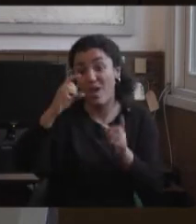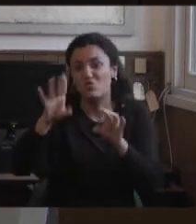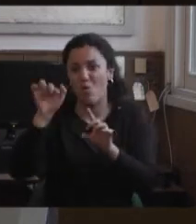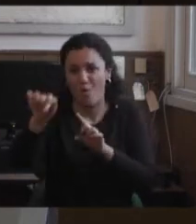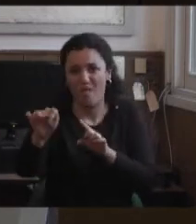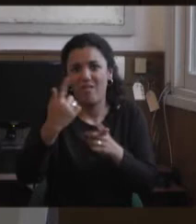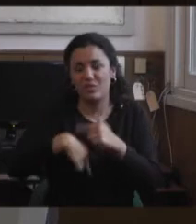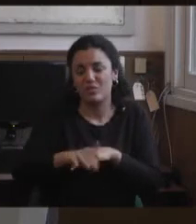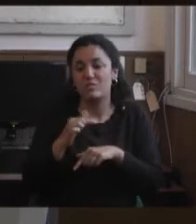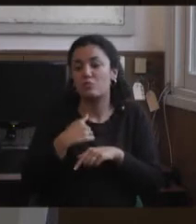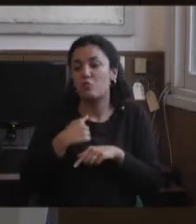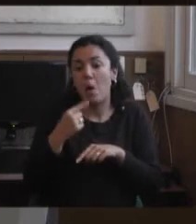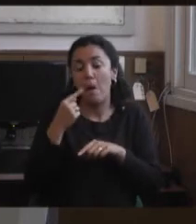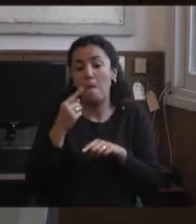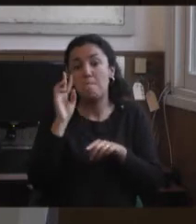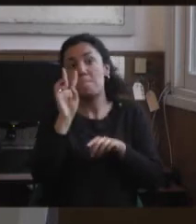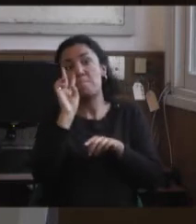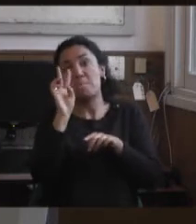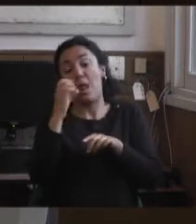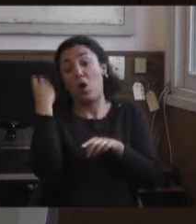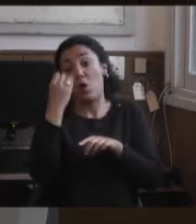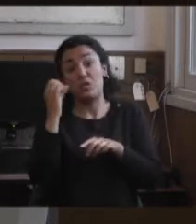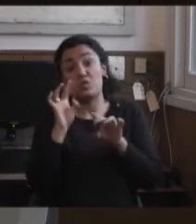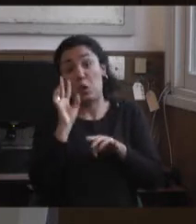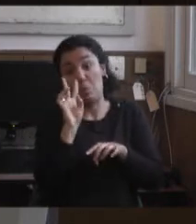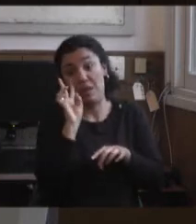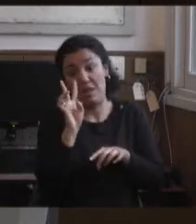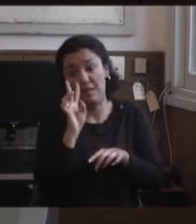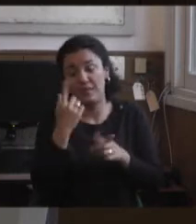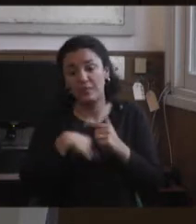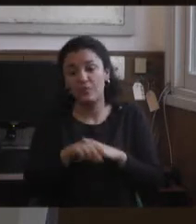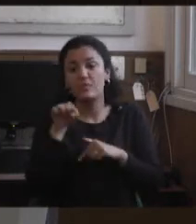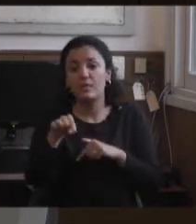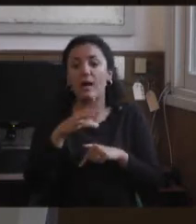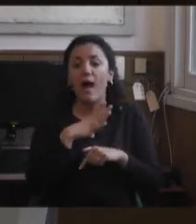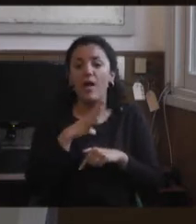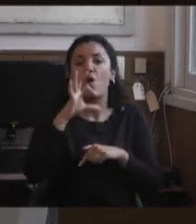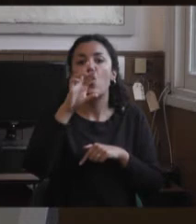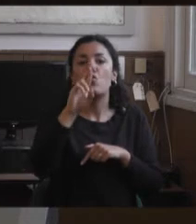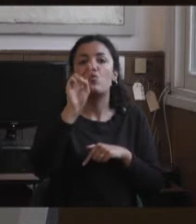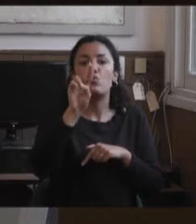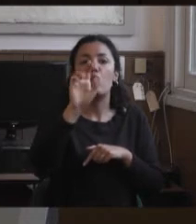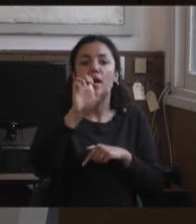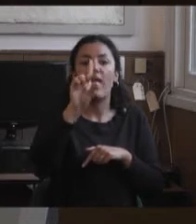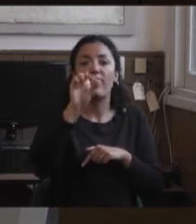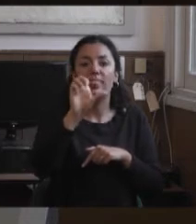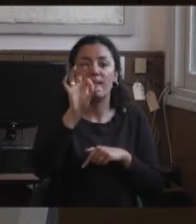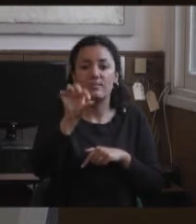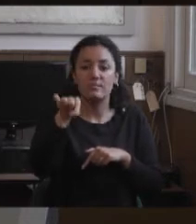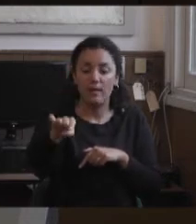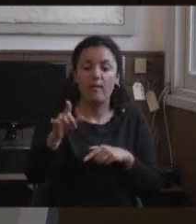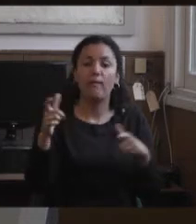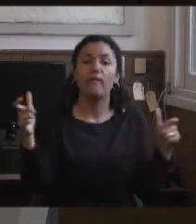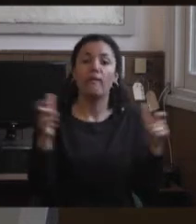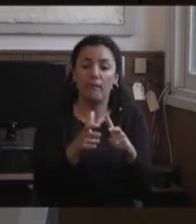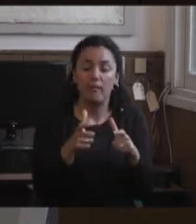conocí el mundo universitario desde la gestión. En ese momento lo que existía era Ruedes, que es la red universitaria de cátedras de